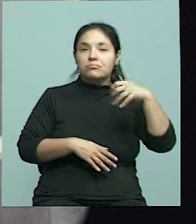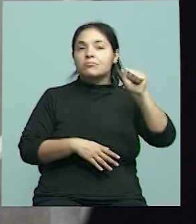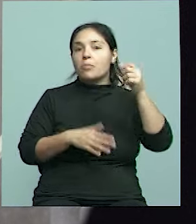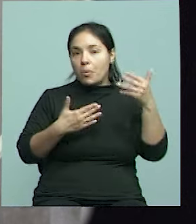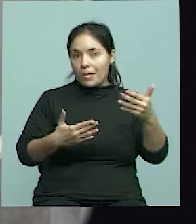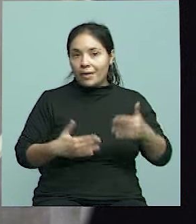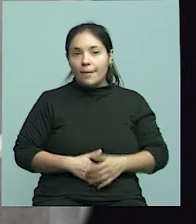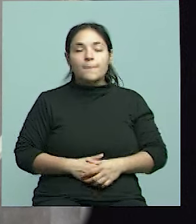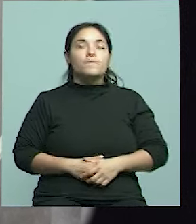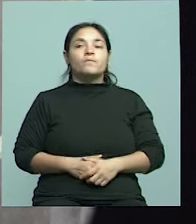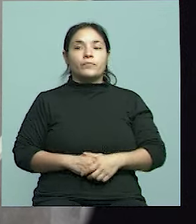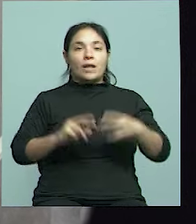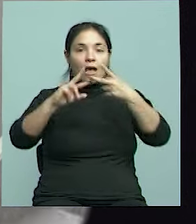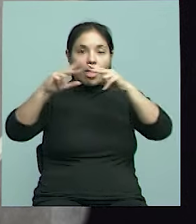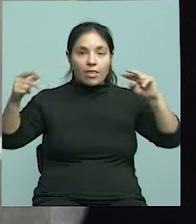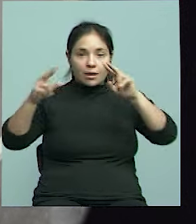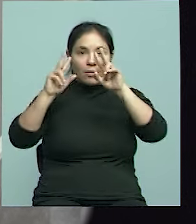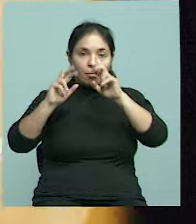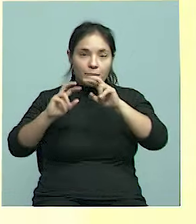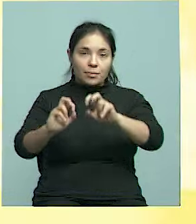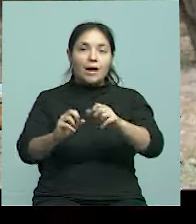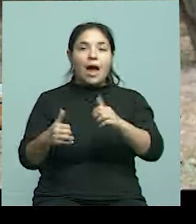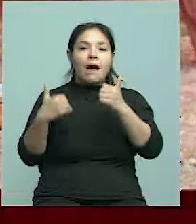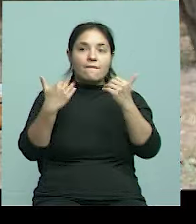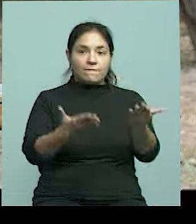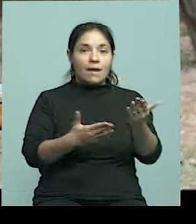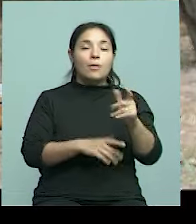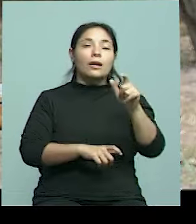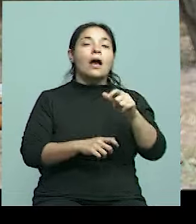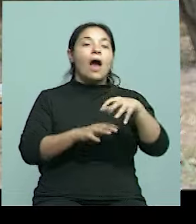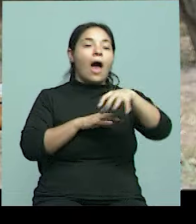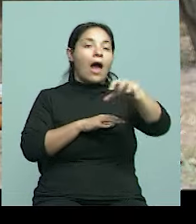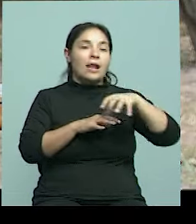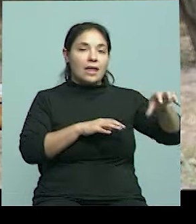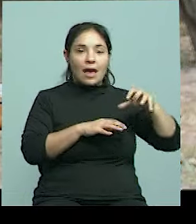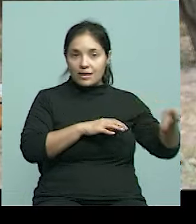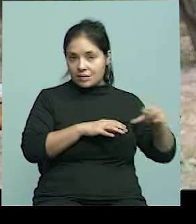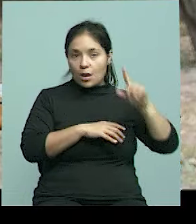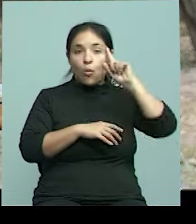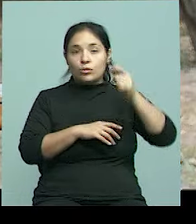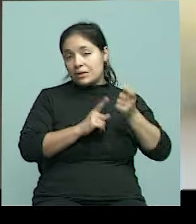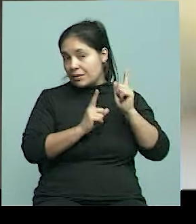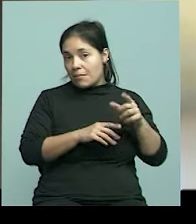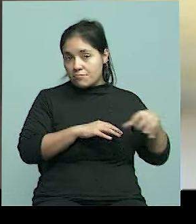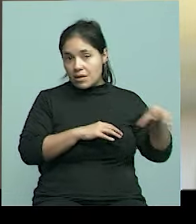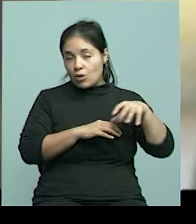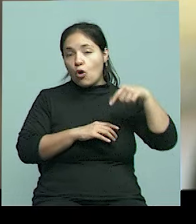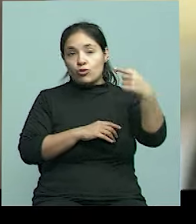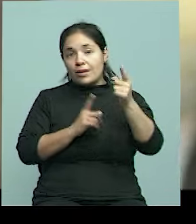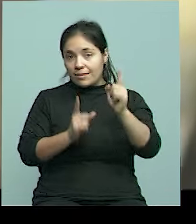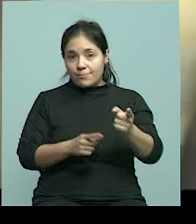O sea, que los estudios genéticos que hacen benefician a la medicina y también a otras áreas dentro de este laboratorio. Claro,